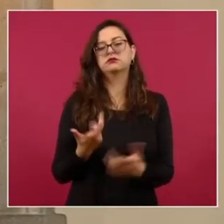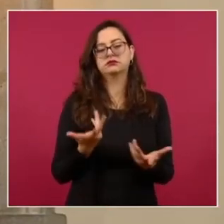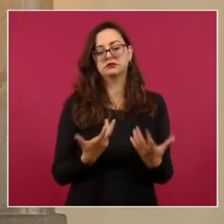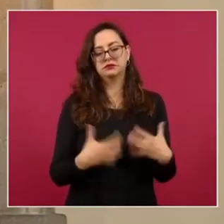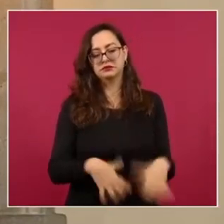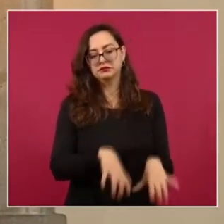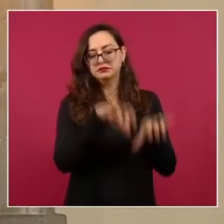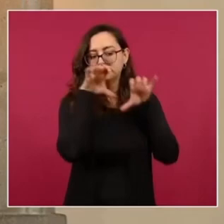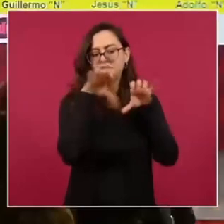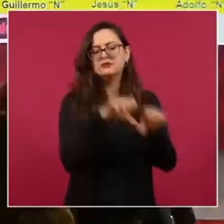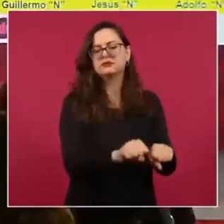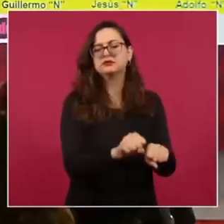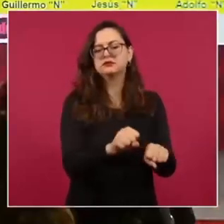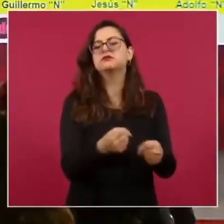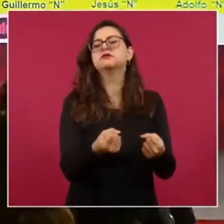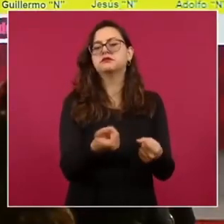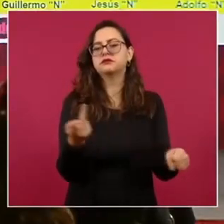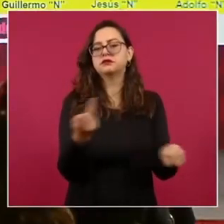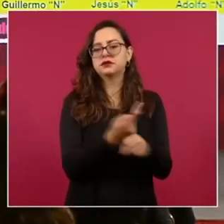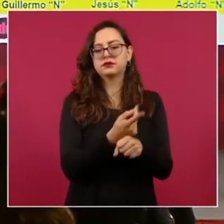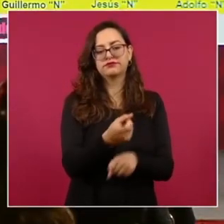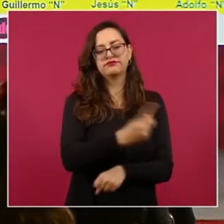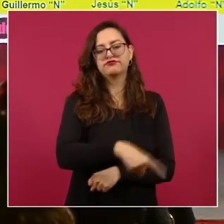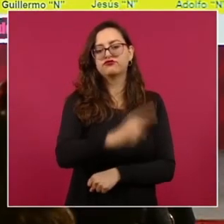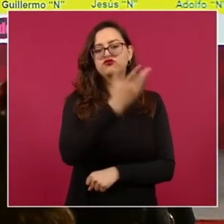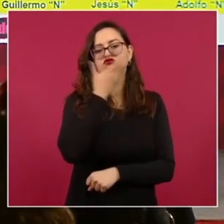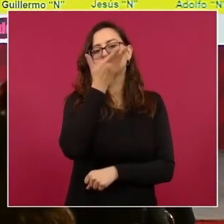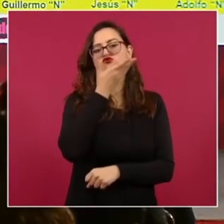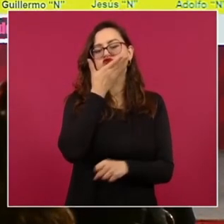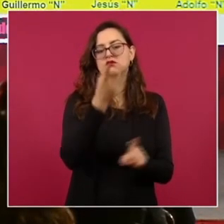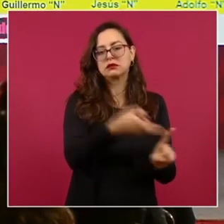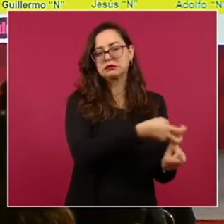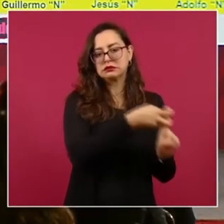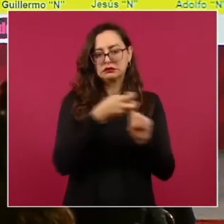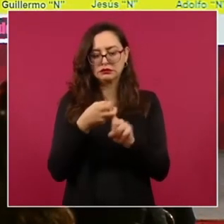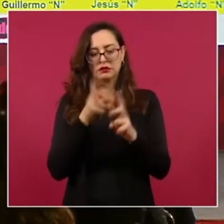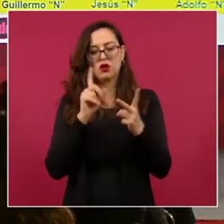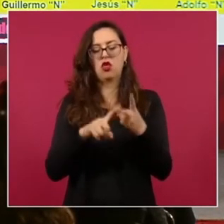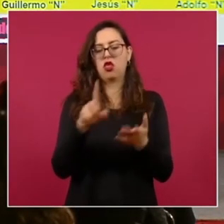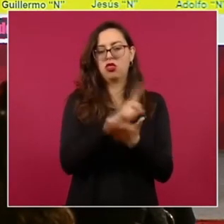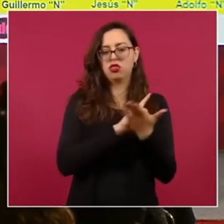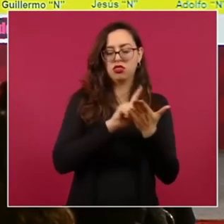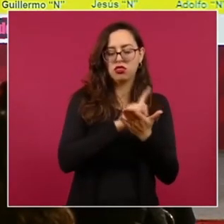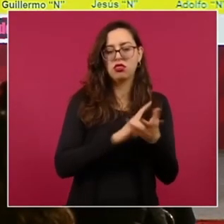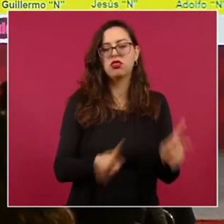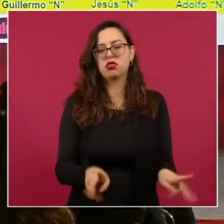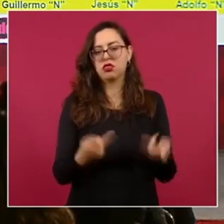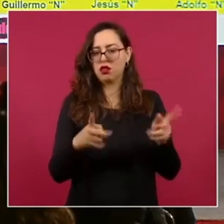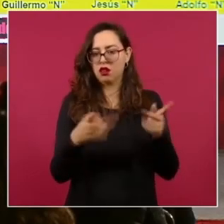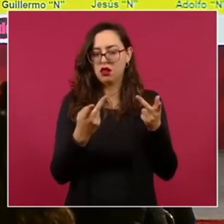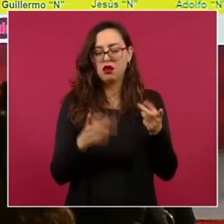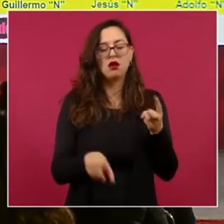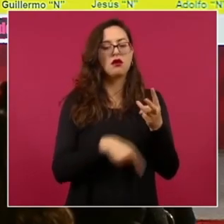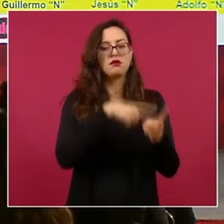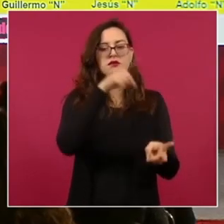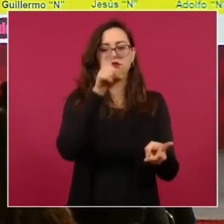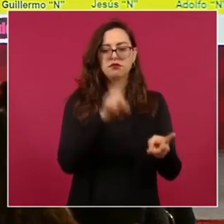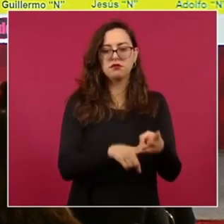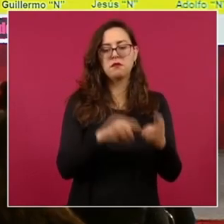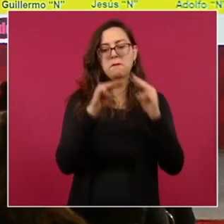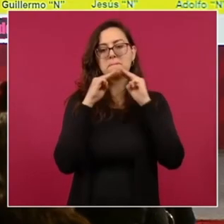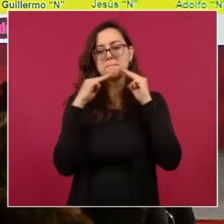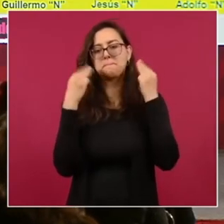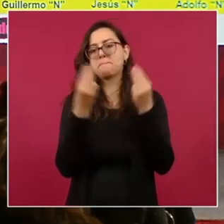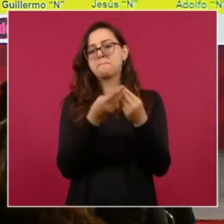desaparición cometida por particulares, por delitos contra la salud, narcomenudeo y asociación